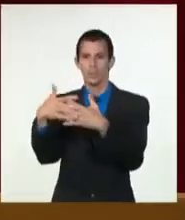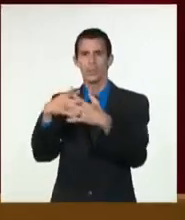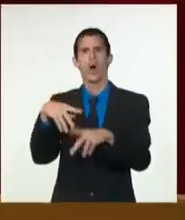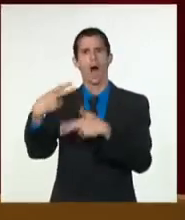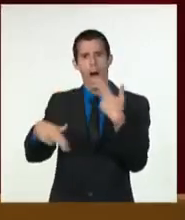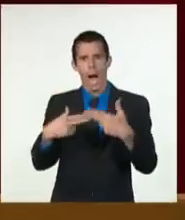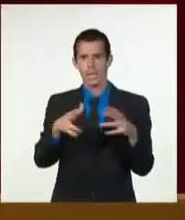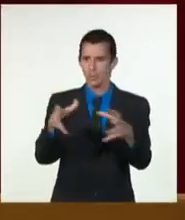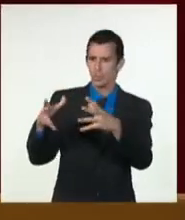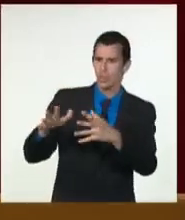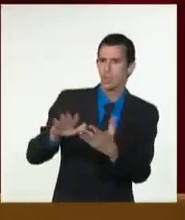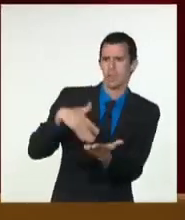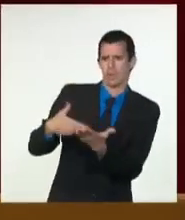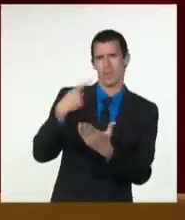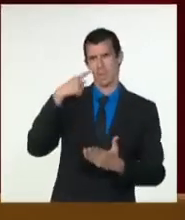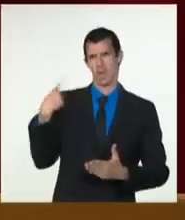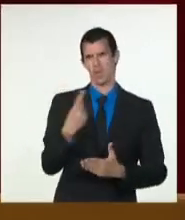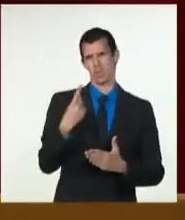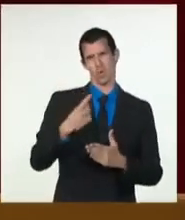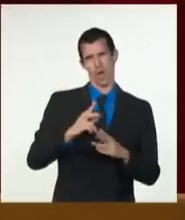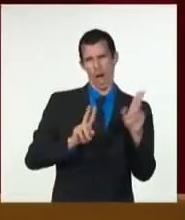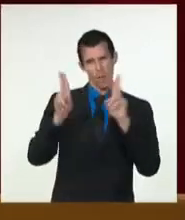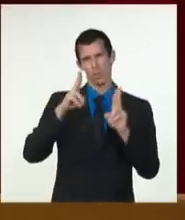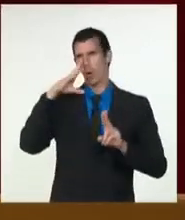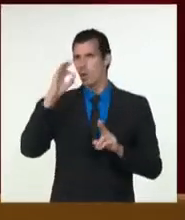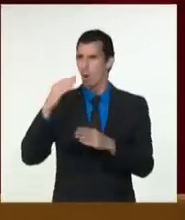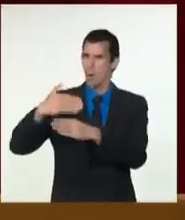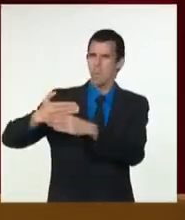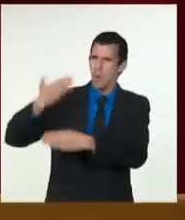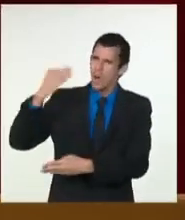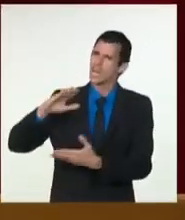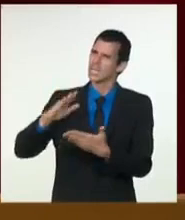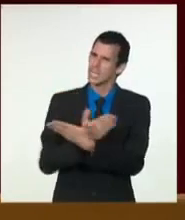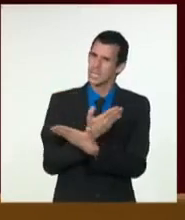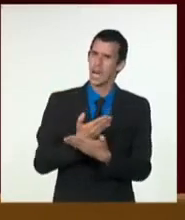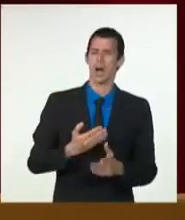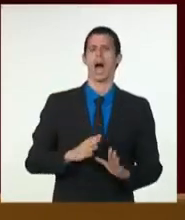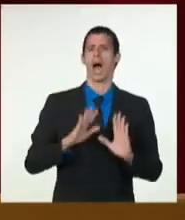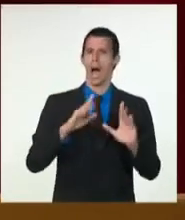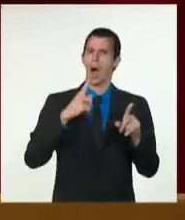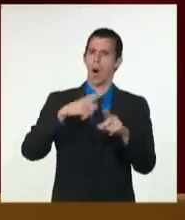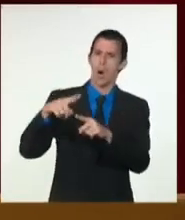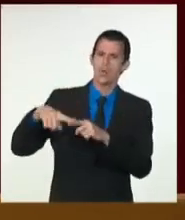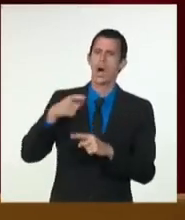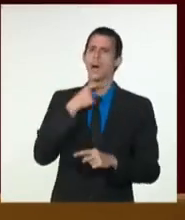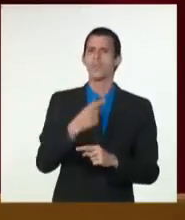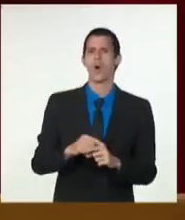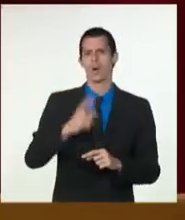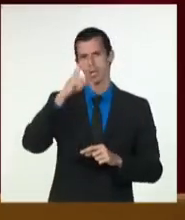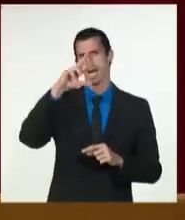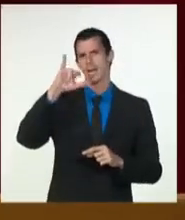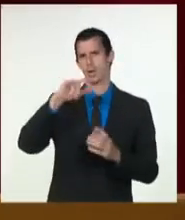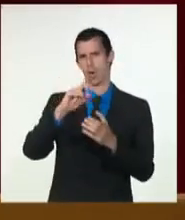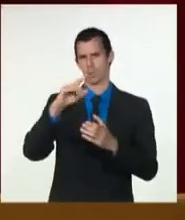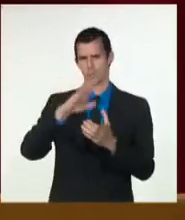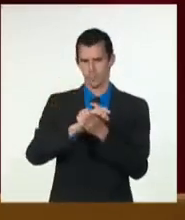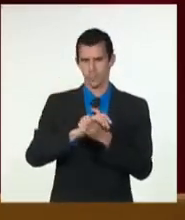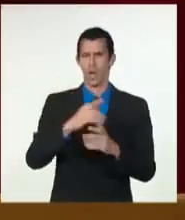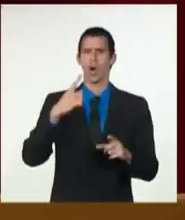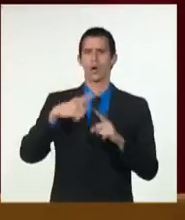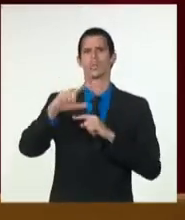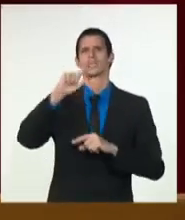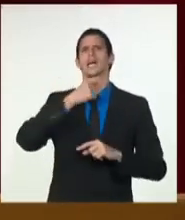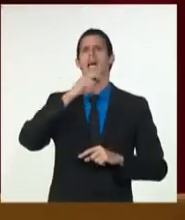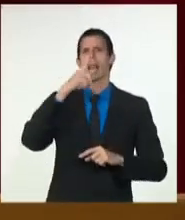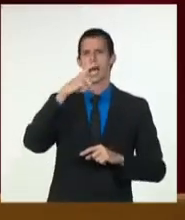de numerosos organismos regionales como CELAC, CARICOM, la Unión Africana y la Unión Europea, por solo mencionar